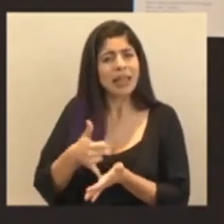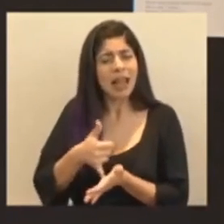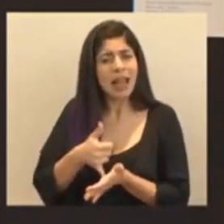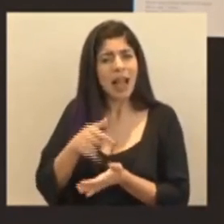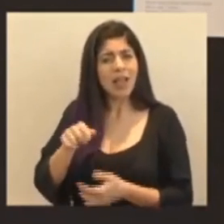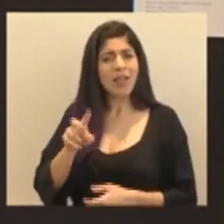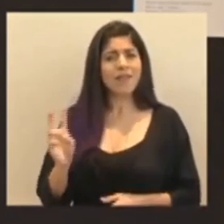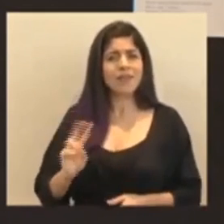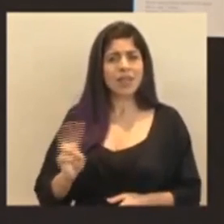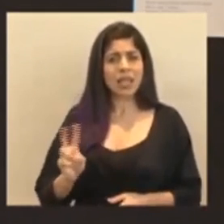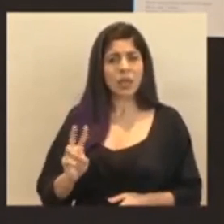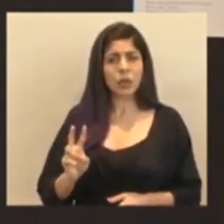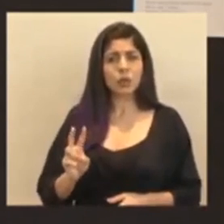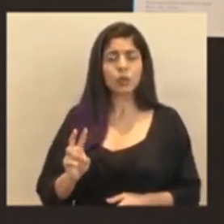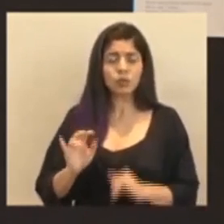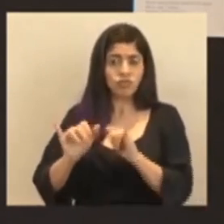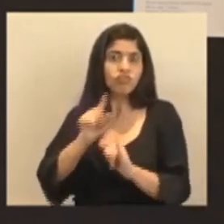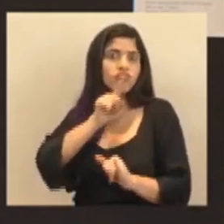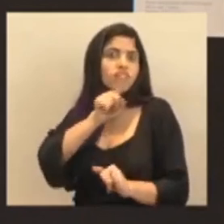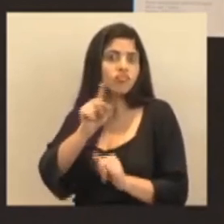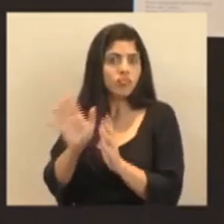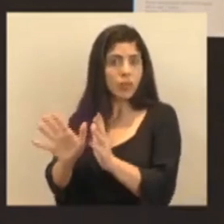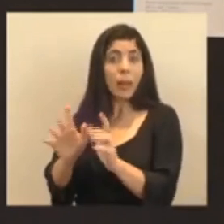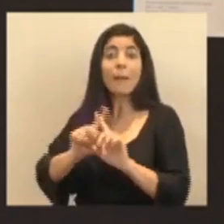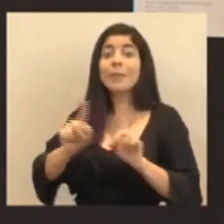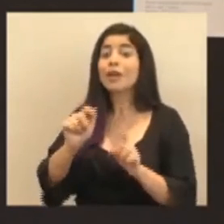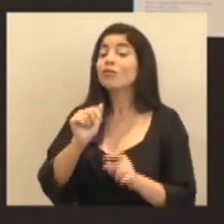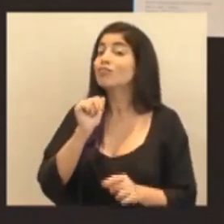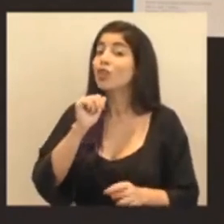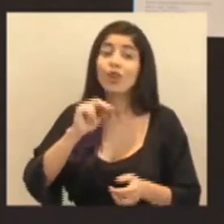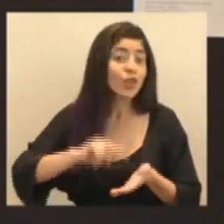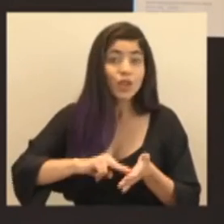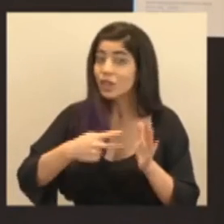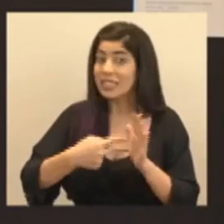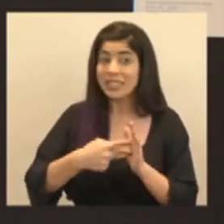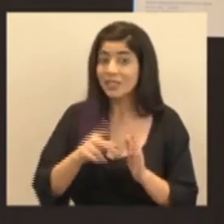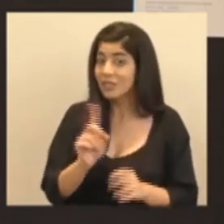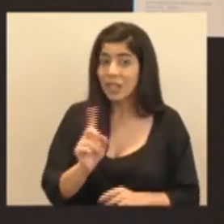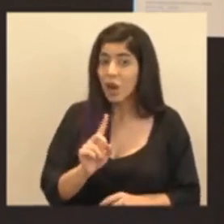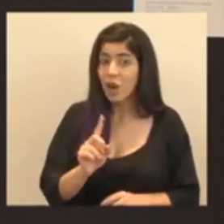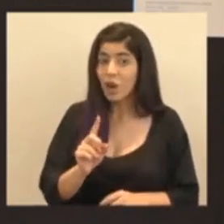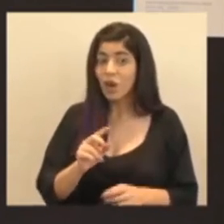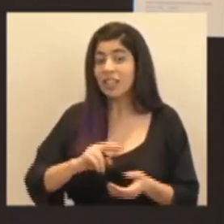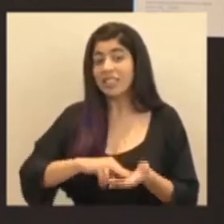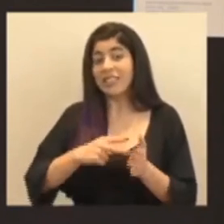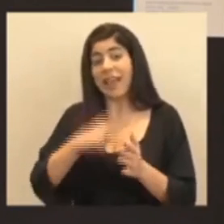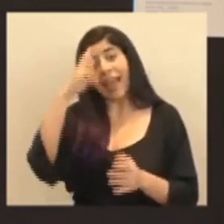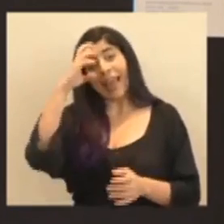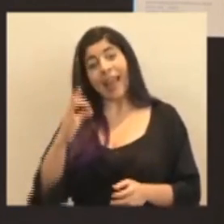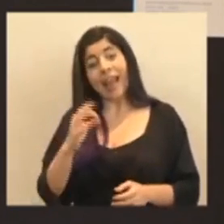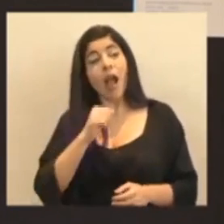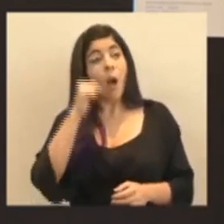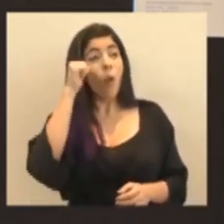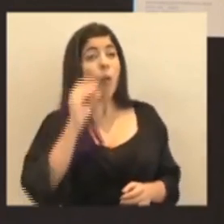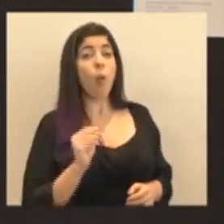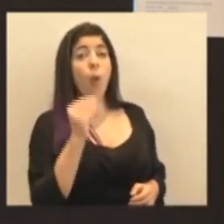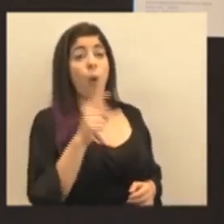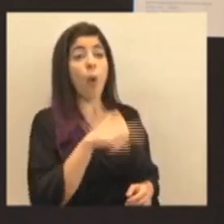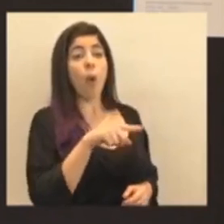este virus, y eso es así. Pero no quiere decir de ninguna manera que los adultos jóvenes